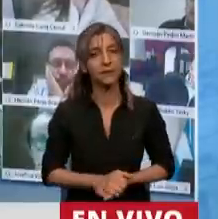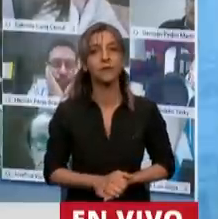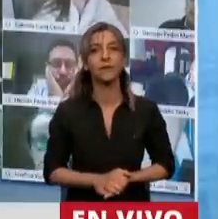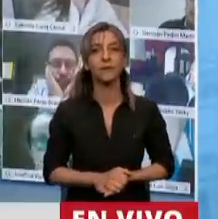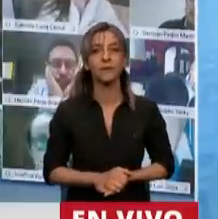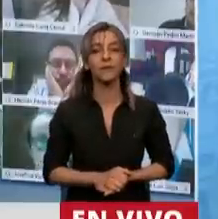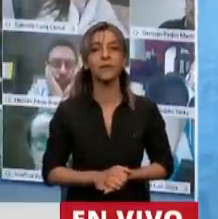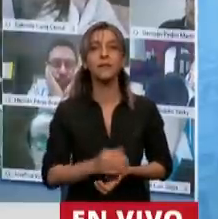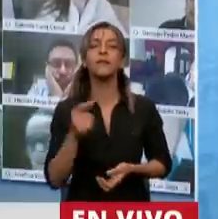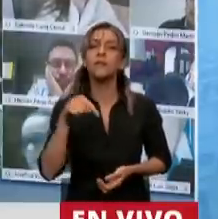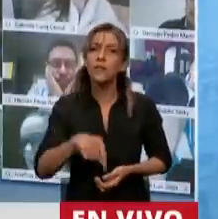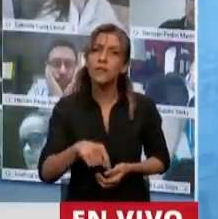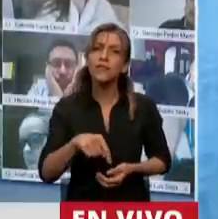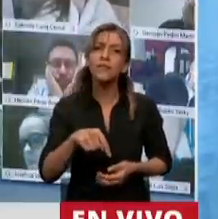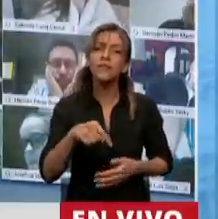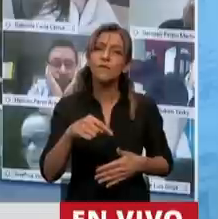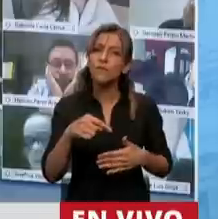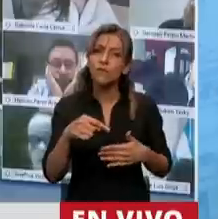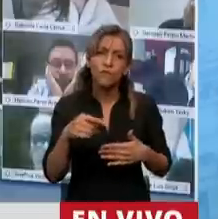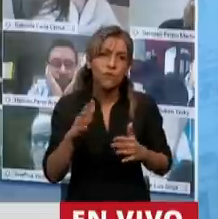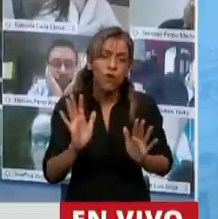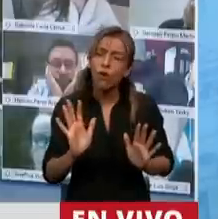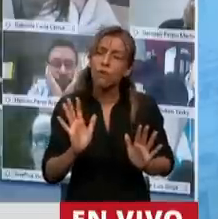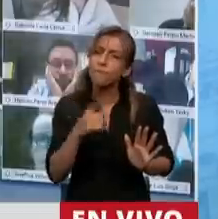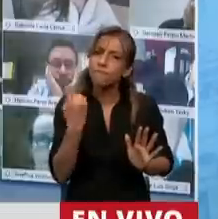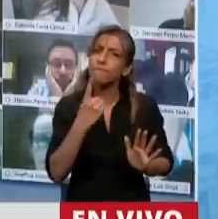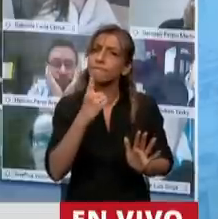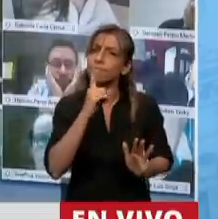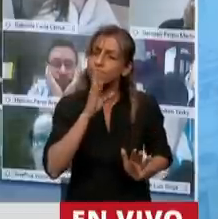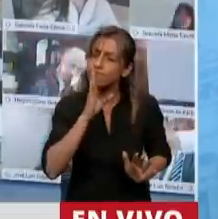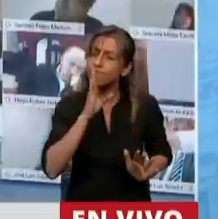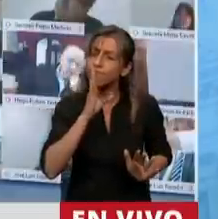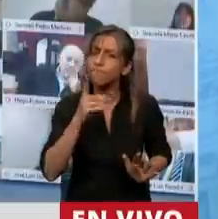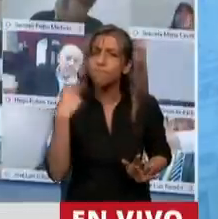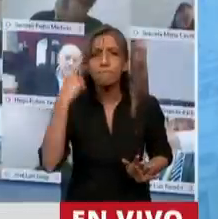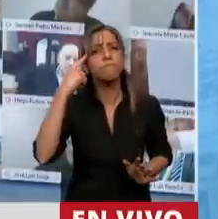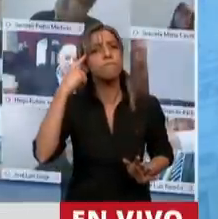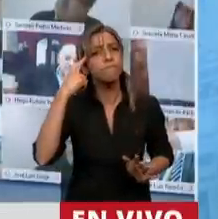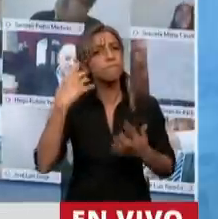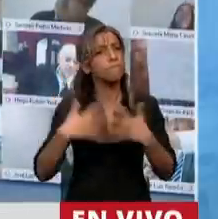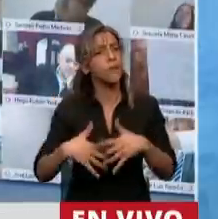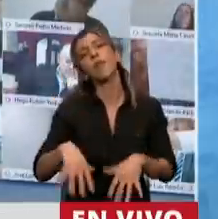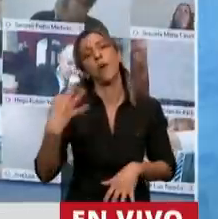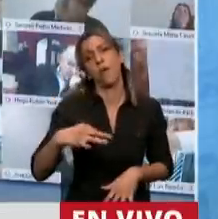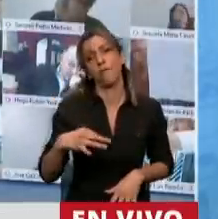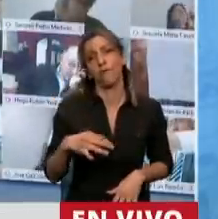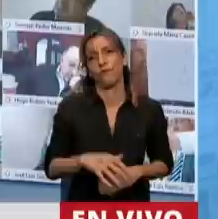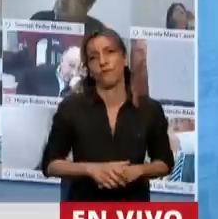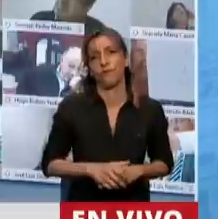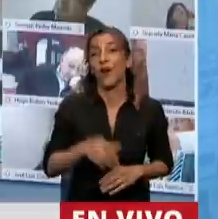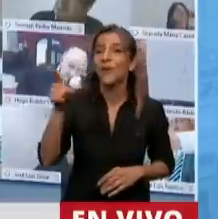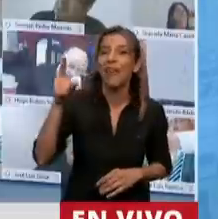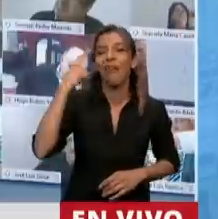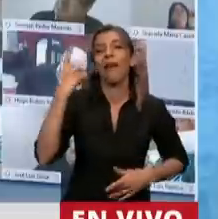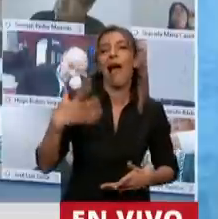esto no es un juego. Esto no es un juego de pícaros. Esto no es un